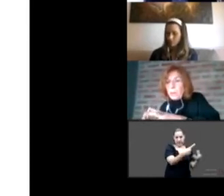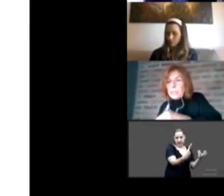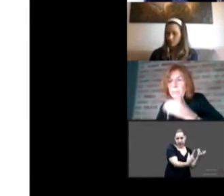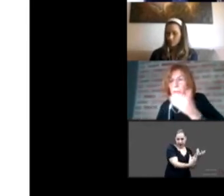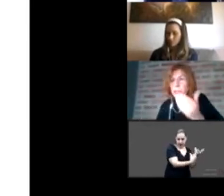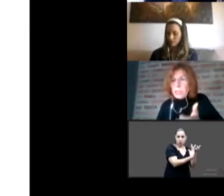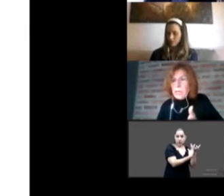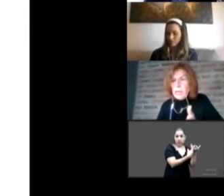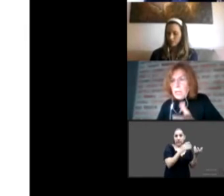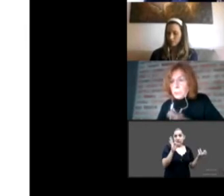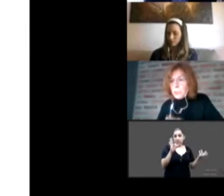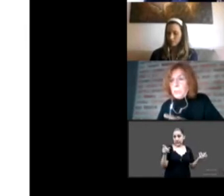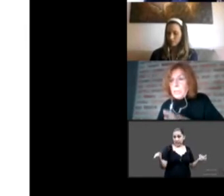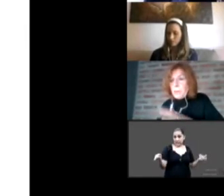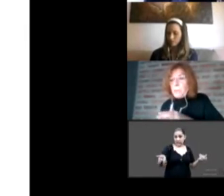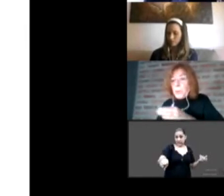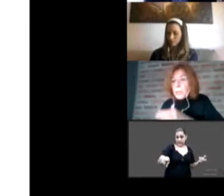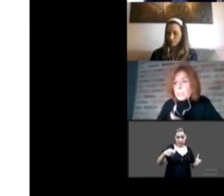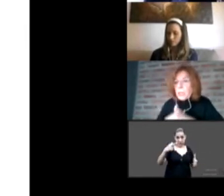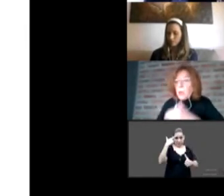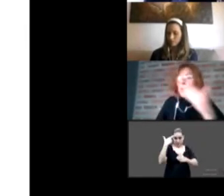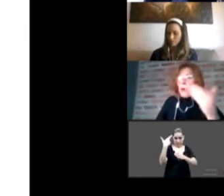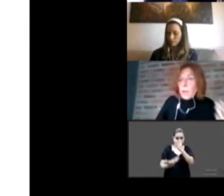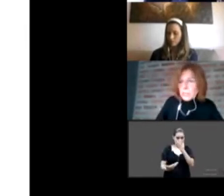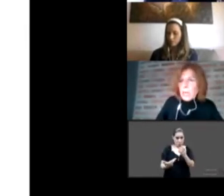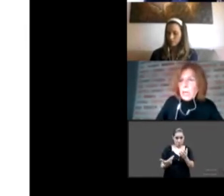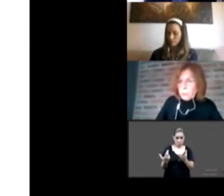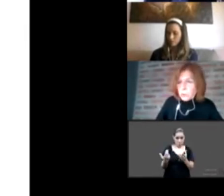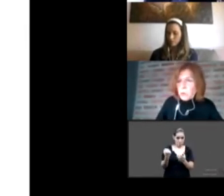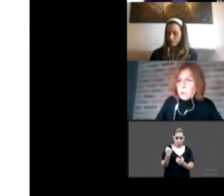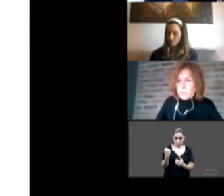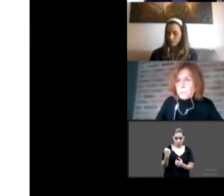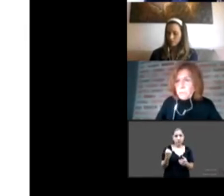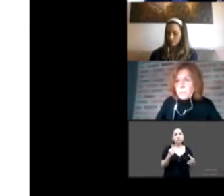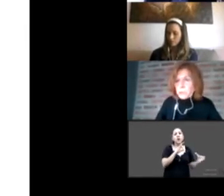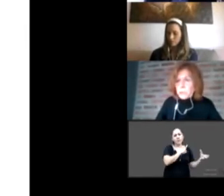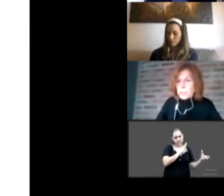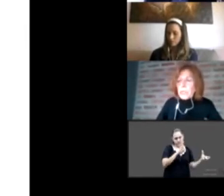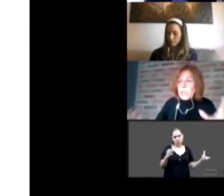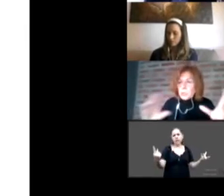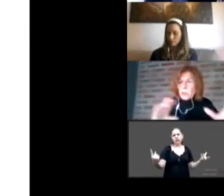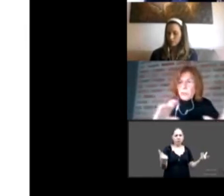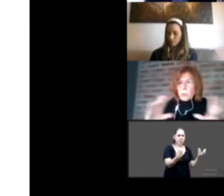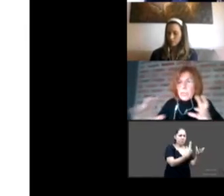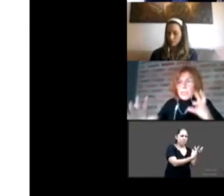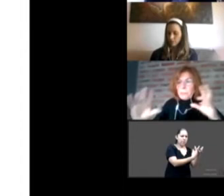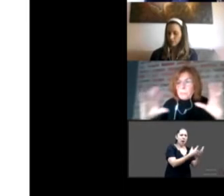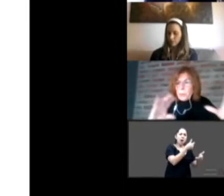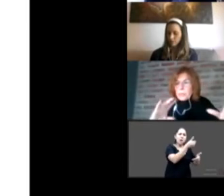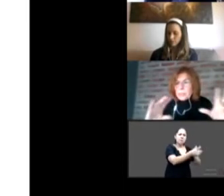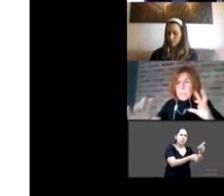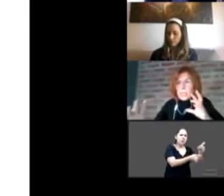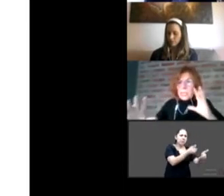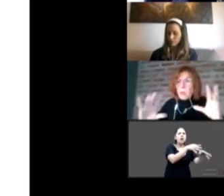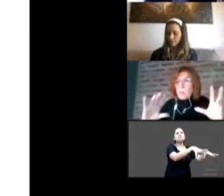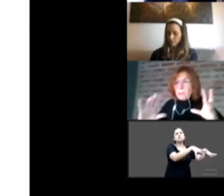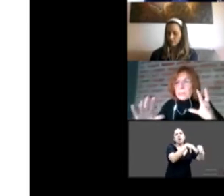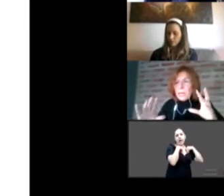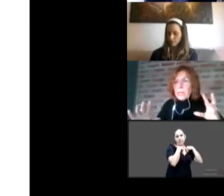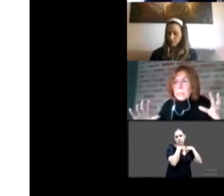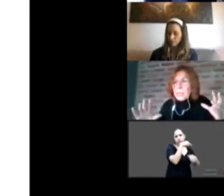grave y se procede a la adoptabilidad, puede ser que luego vaya a la adopción. Entonces, son figuras que pueden ser